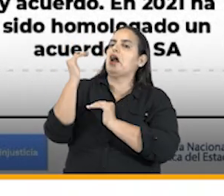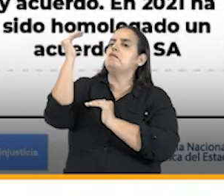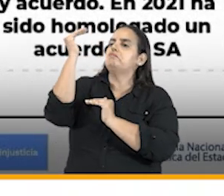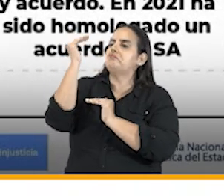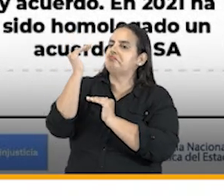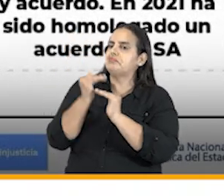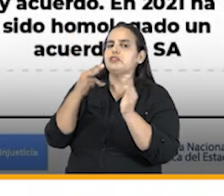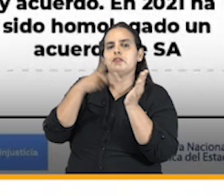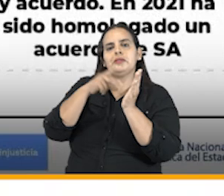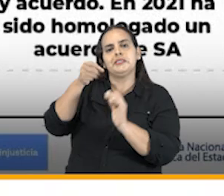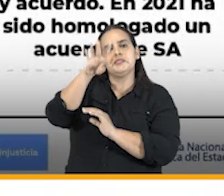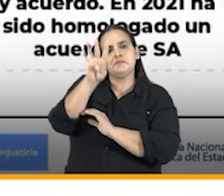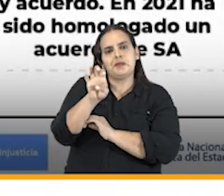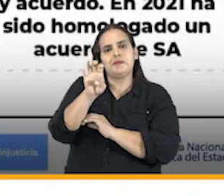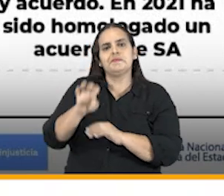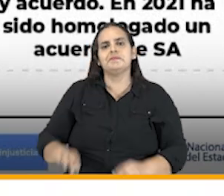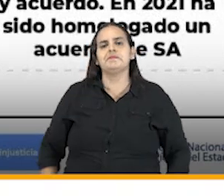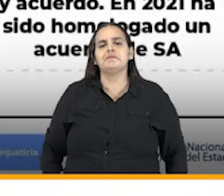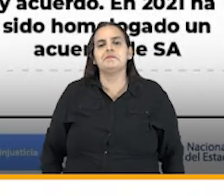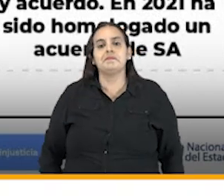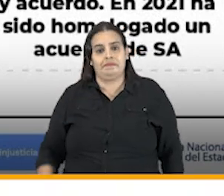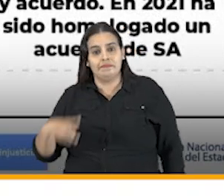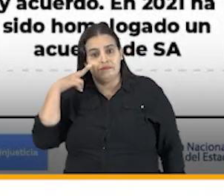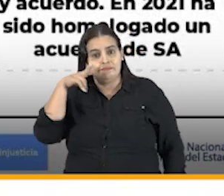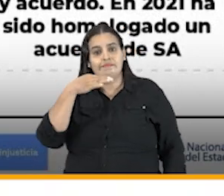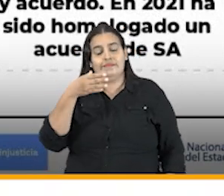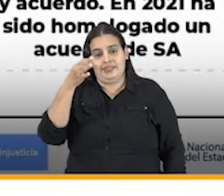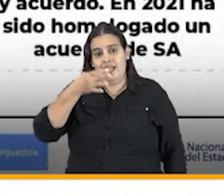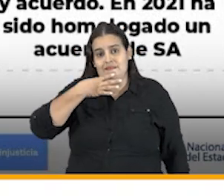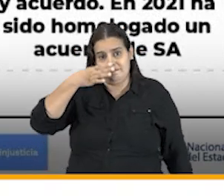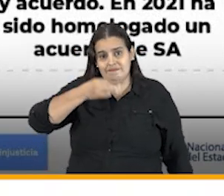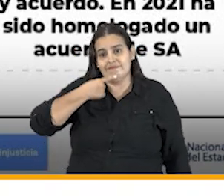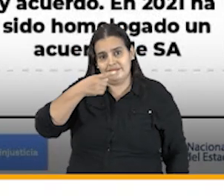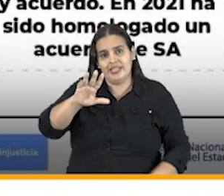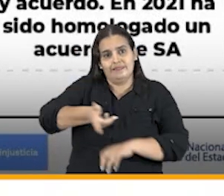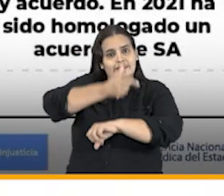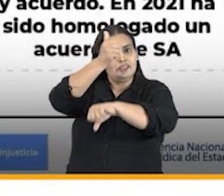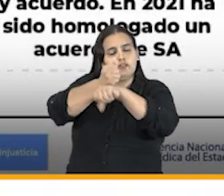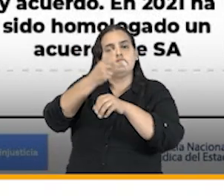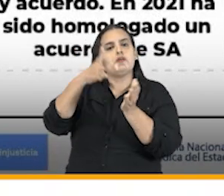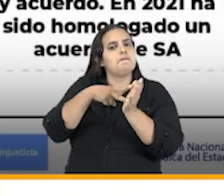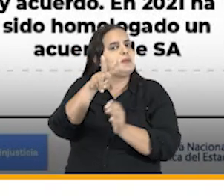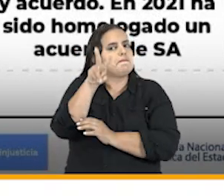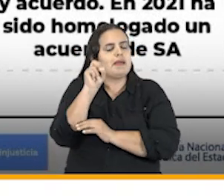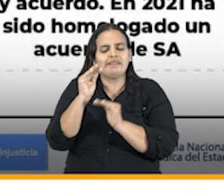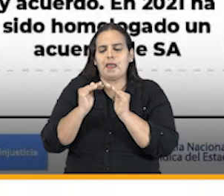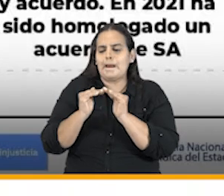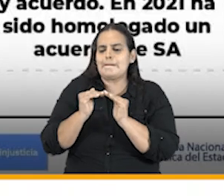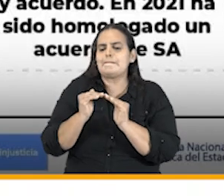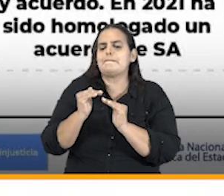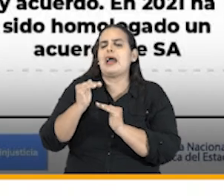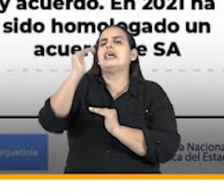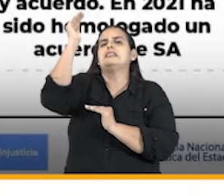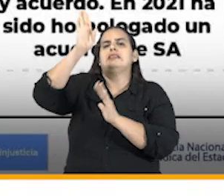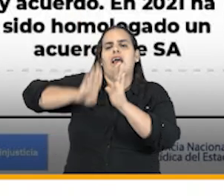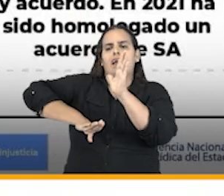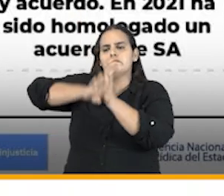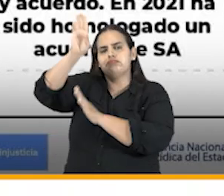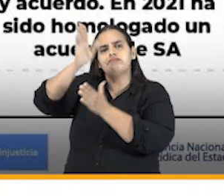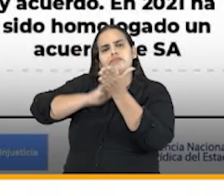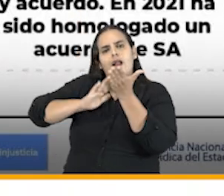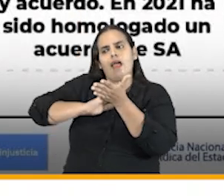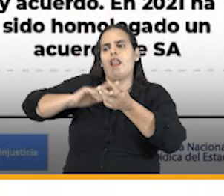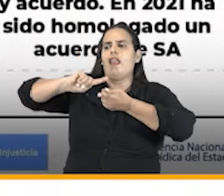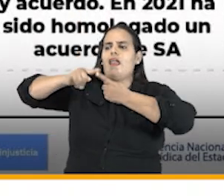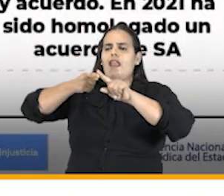año 2019 como bien lo dijo nuestro director efectivamente en el 2020 aumentamos el impulso de soluciones